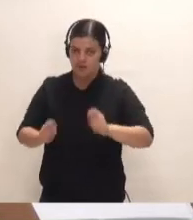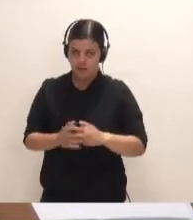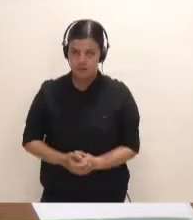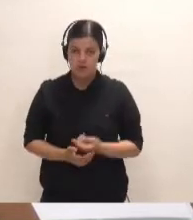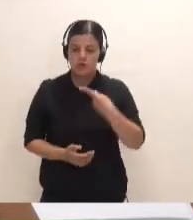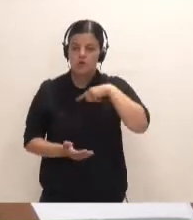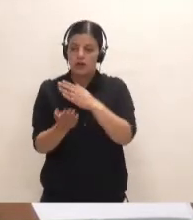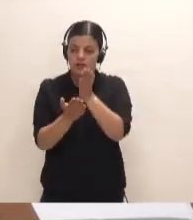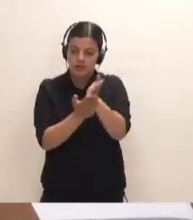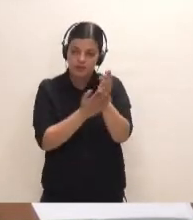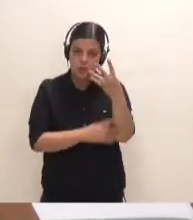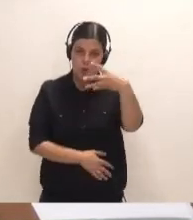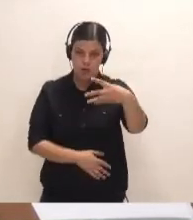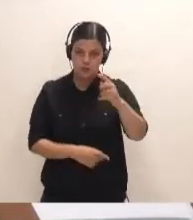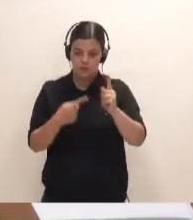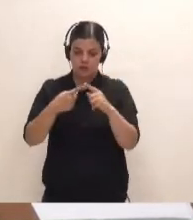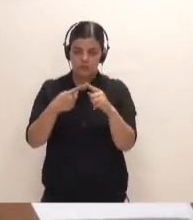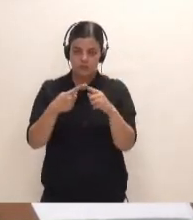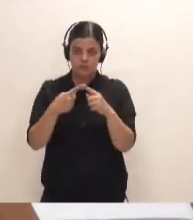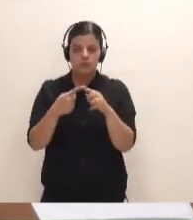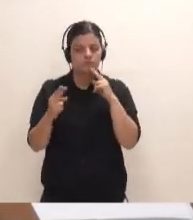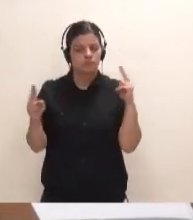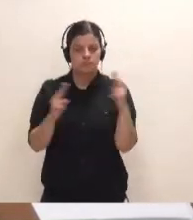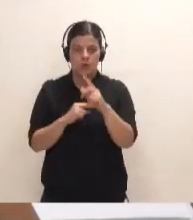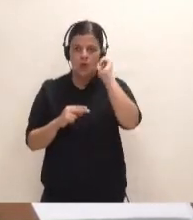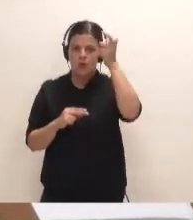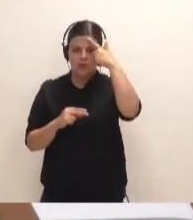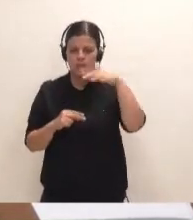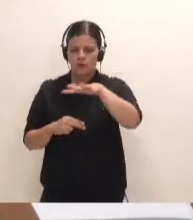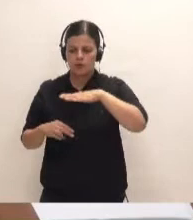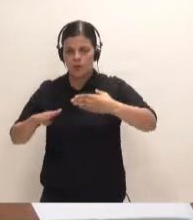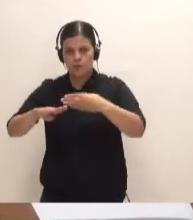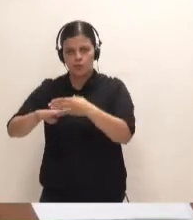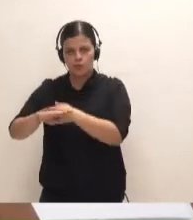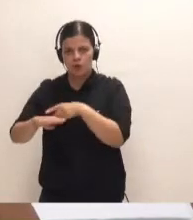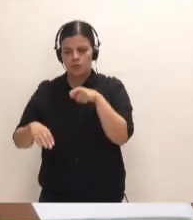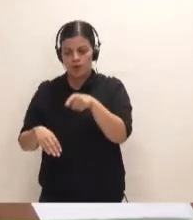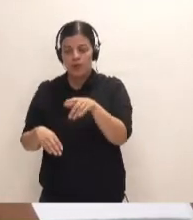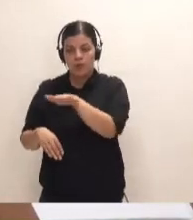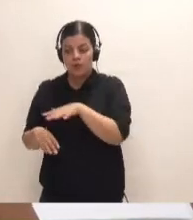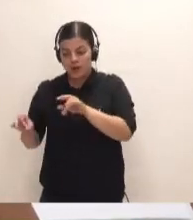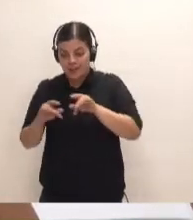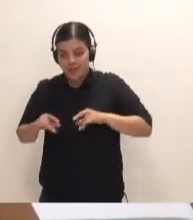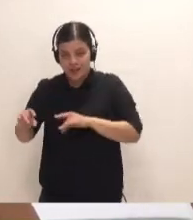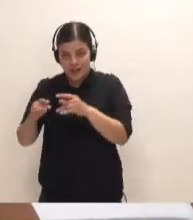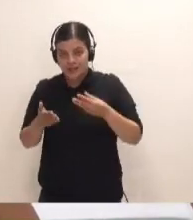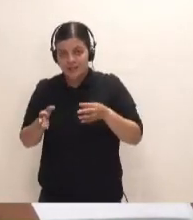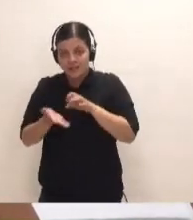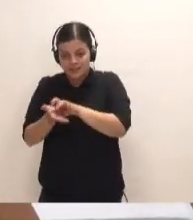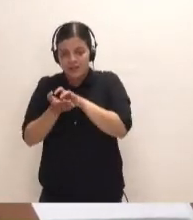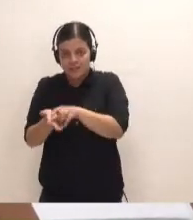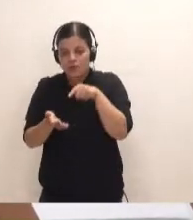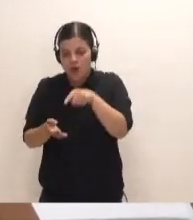Planteamos cuatro alternativas. La alternativa 1, que responde a un concepto de instalación portuaria en la que en su zona terrestre de servicio se implanta